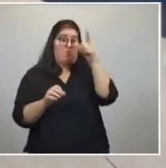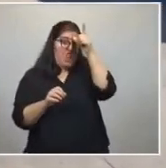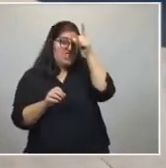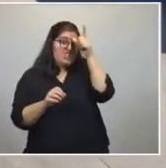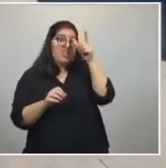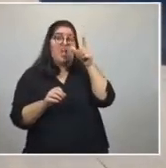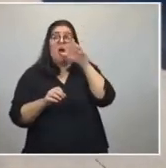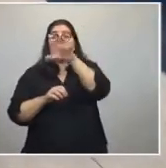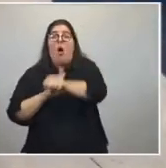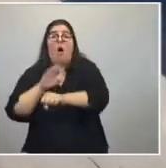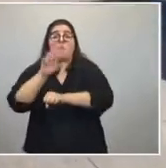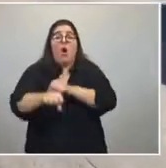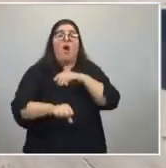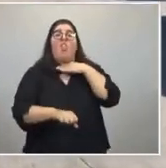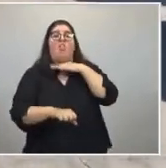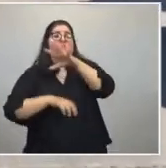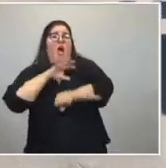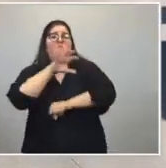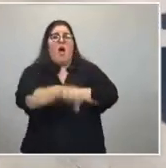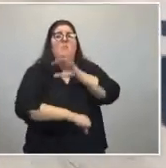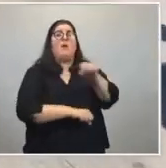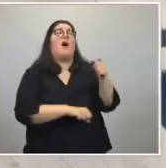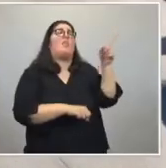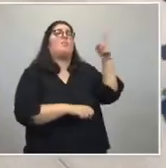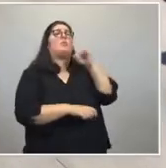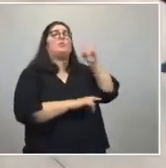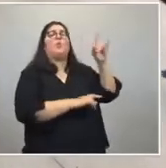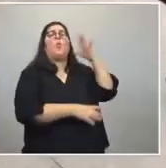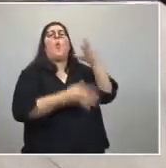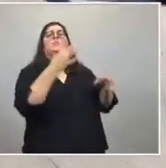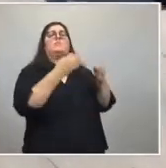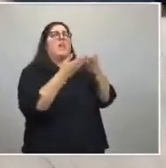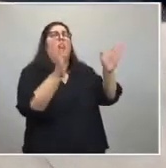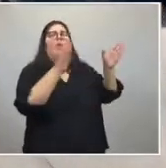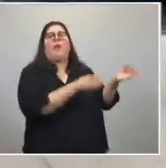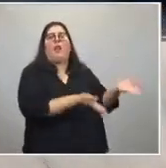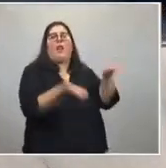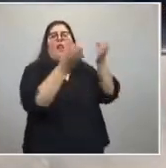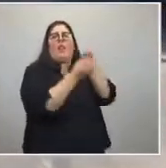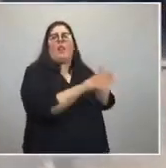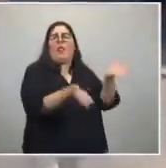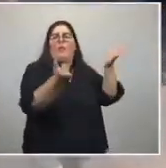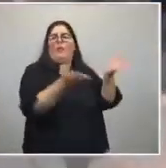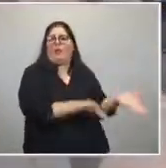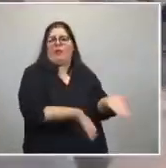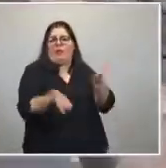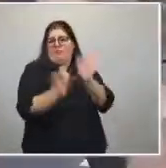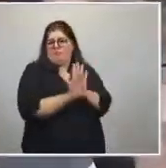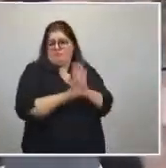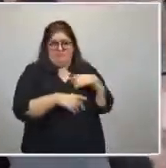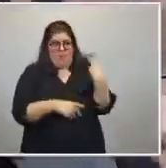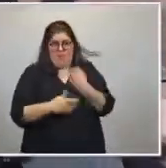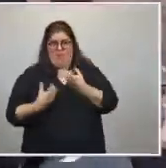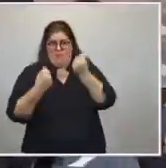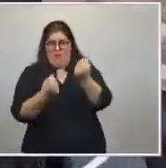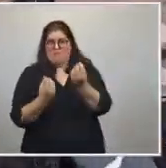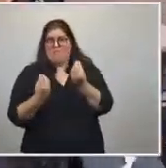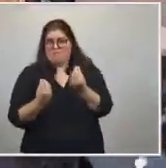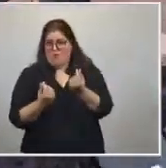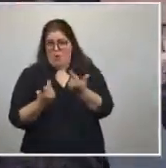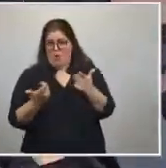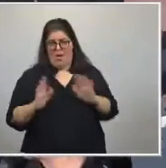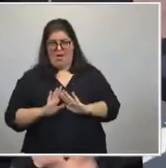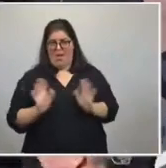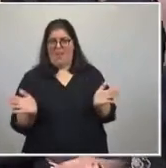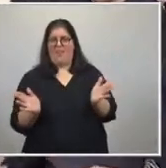detiene y la justicia libera y libera, de nada nos sirve el esfuerzo que se hace en la